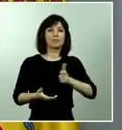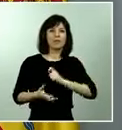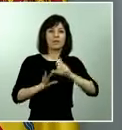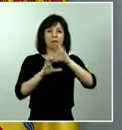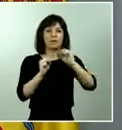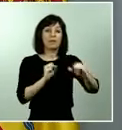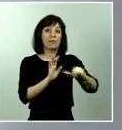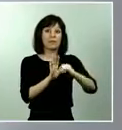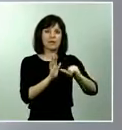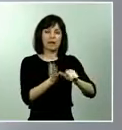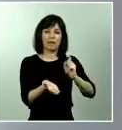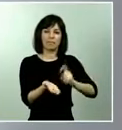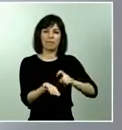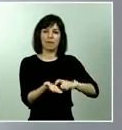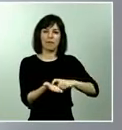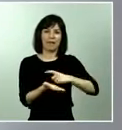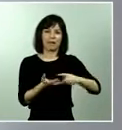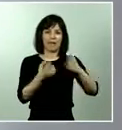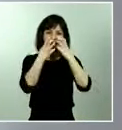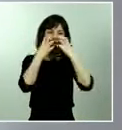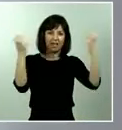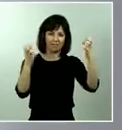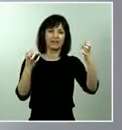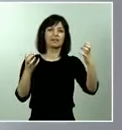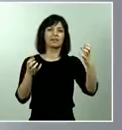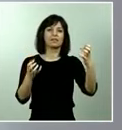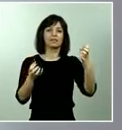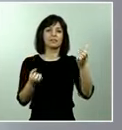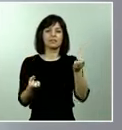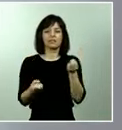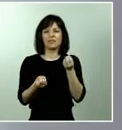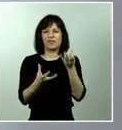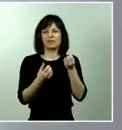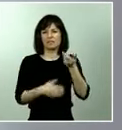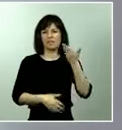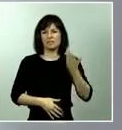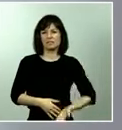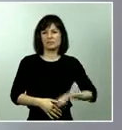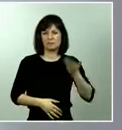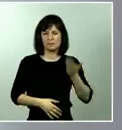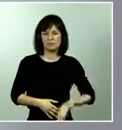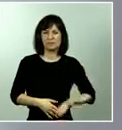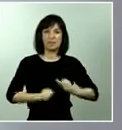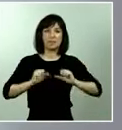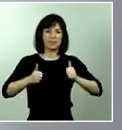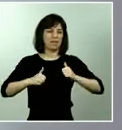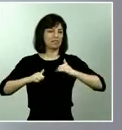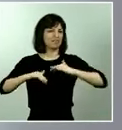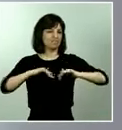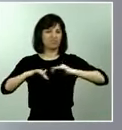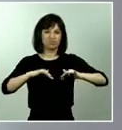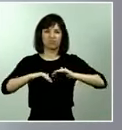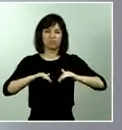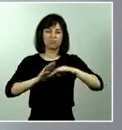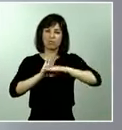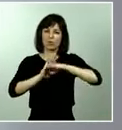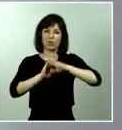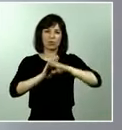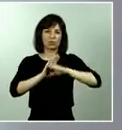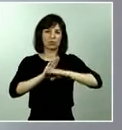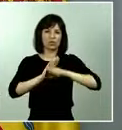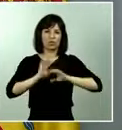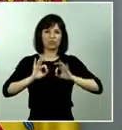fin de pedir auxilio y dar los datos principales y que se active inmediatamente los protocolos en ese